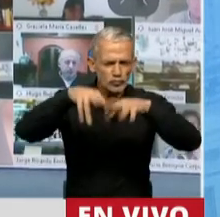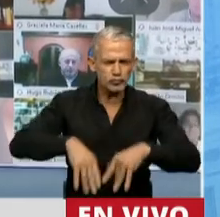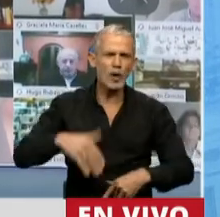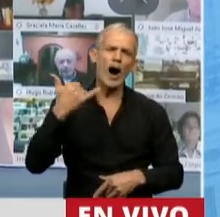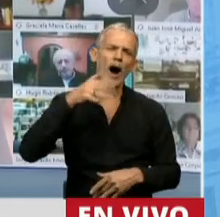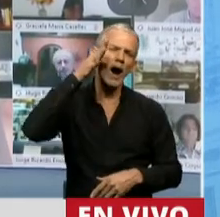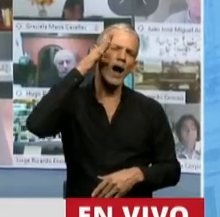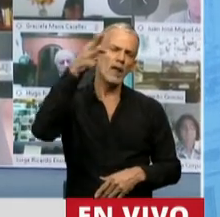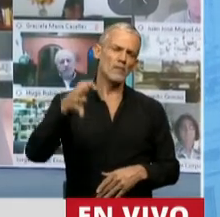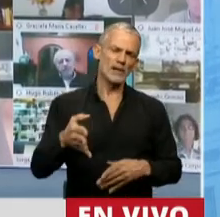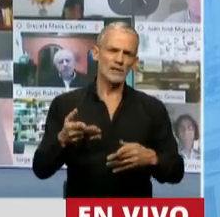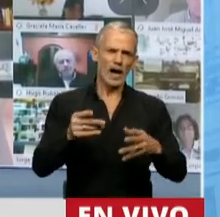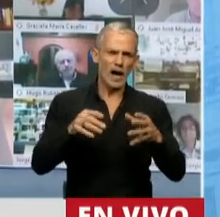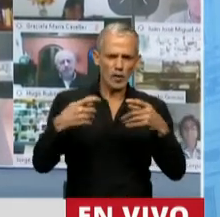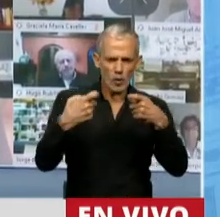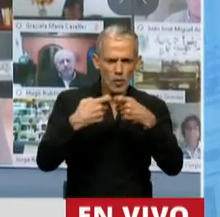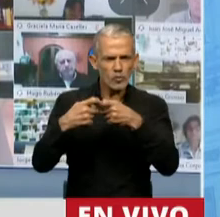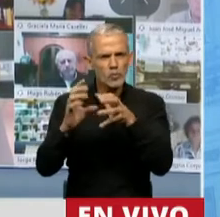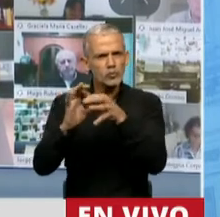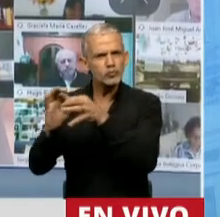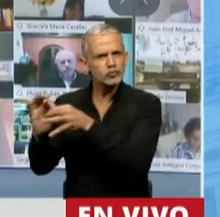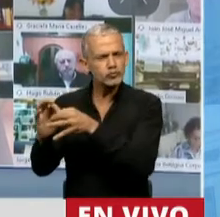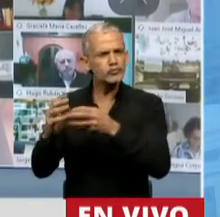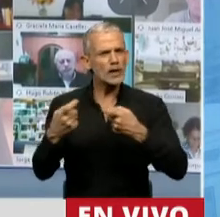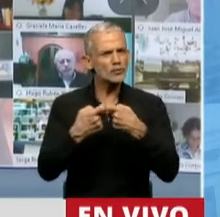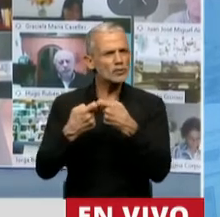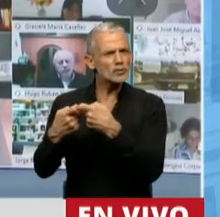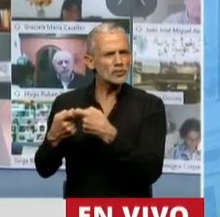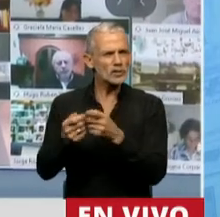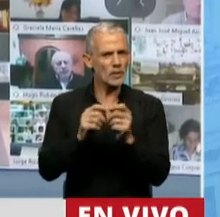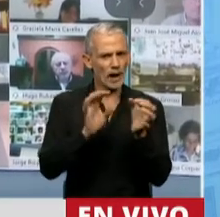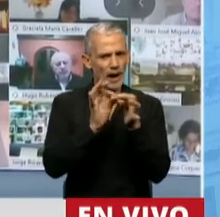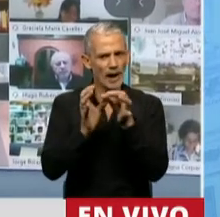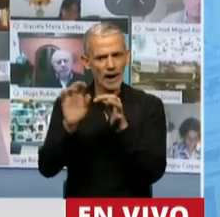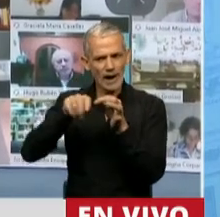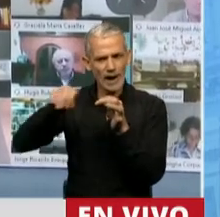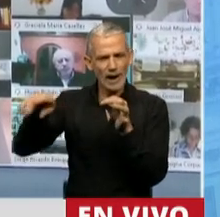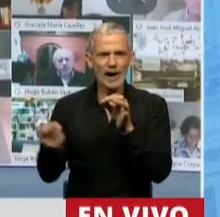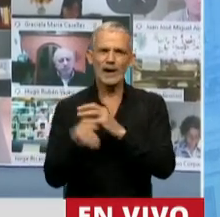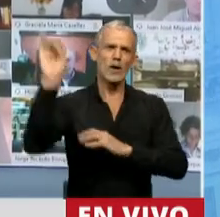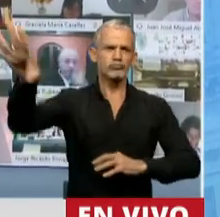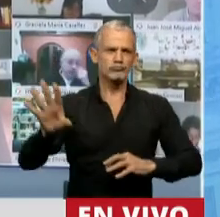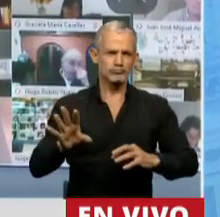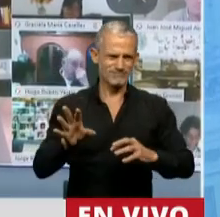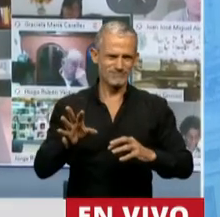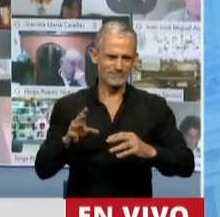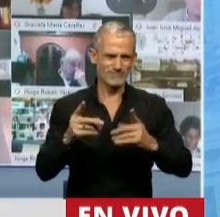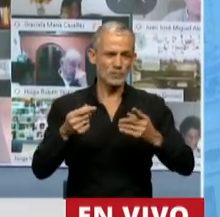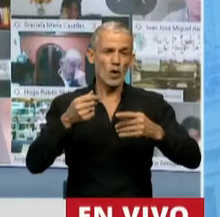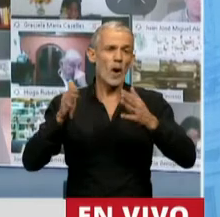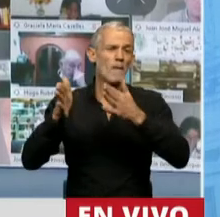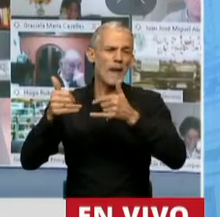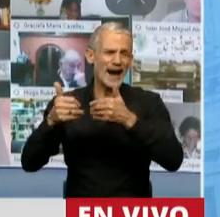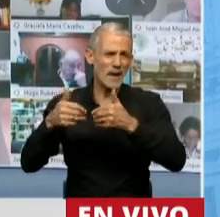abuso de complejas estructuras societarias utilizadas para la fuga de capitales y el lavado de dinero. No solo Panama